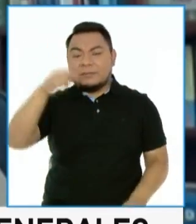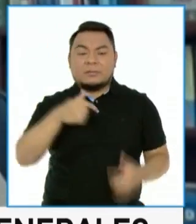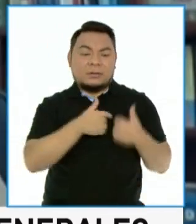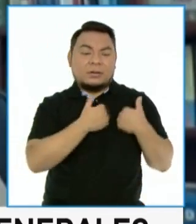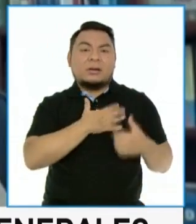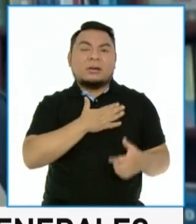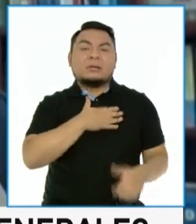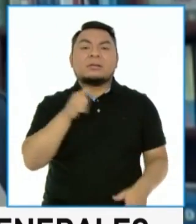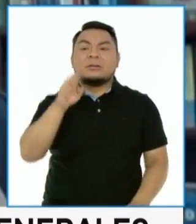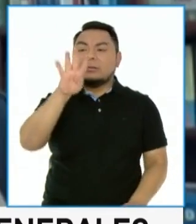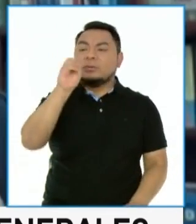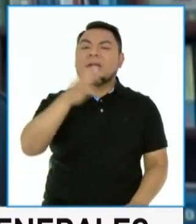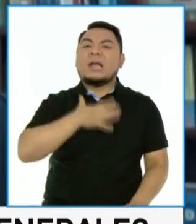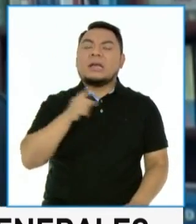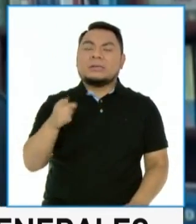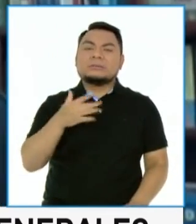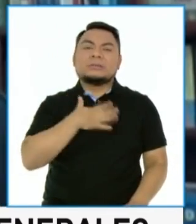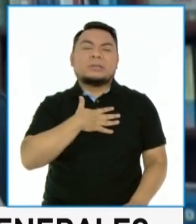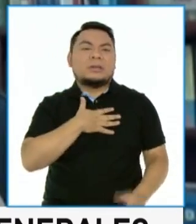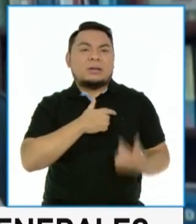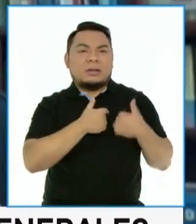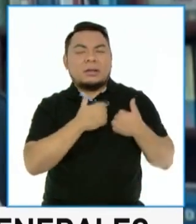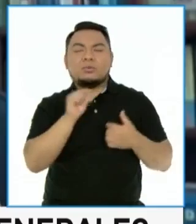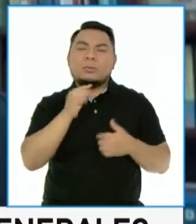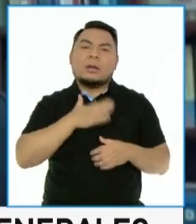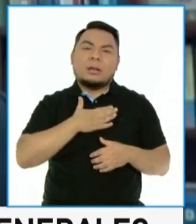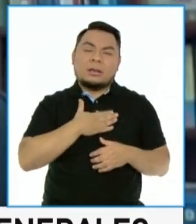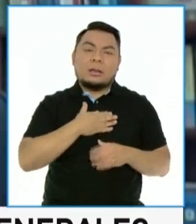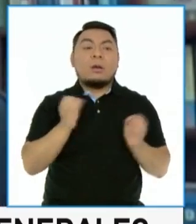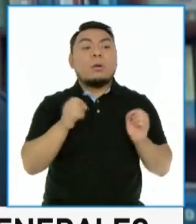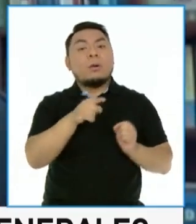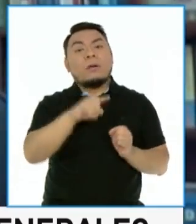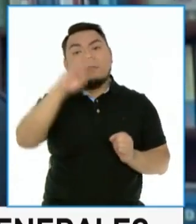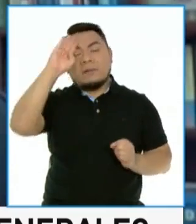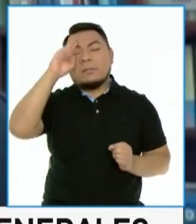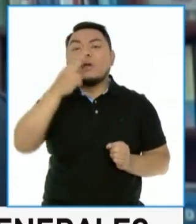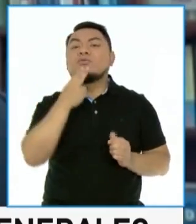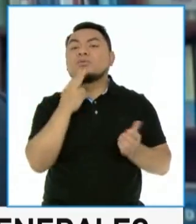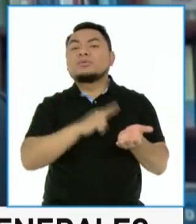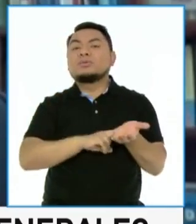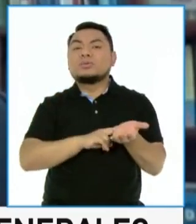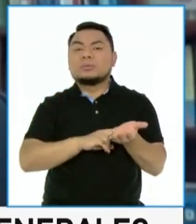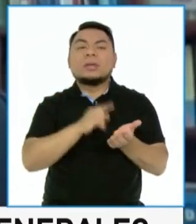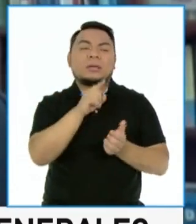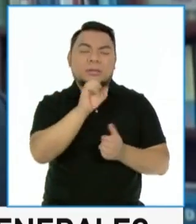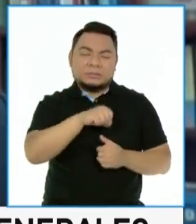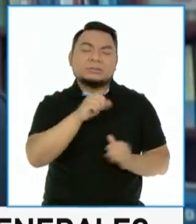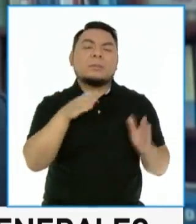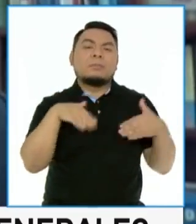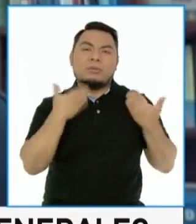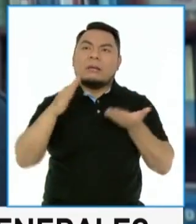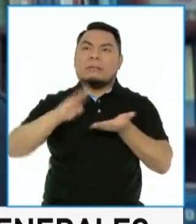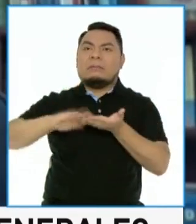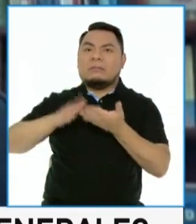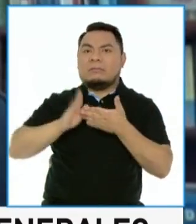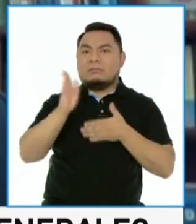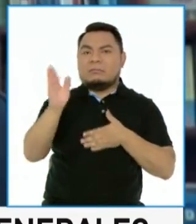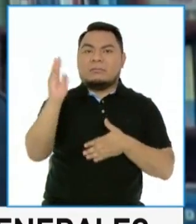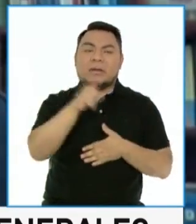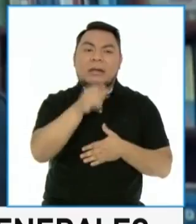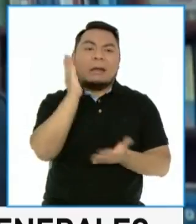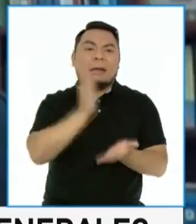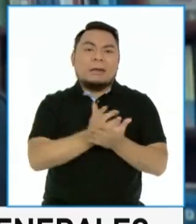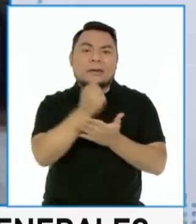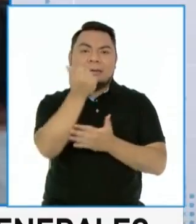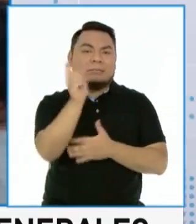40 años, es hipertenso o padece de diabetes, se puede justificar, ¿no? Y no se le aplica una